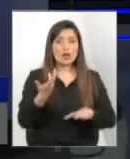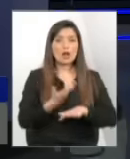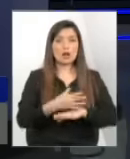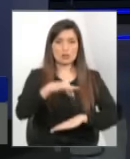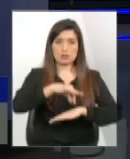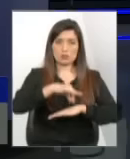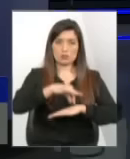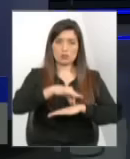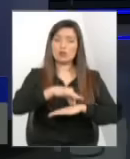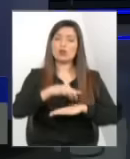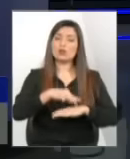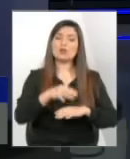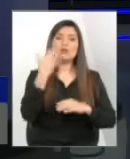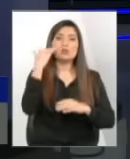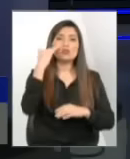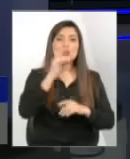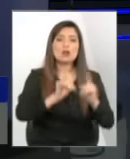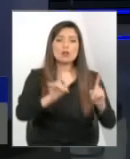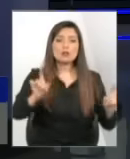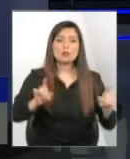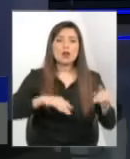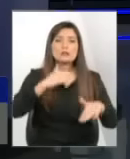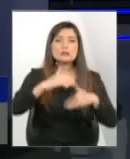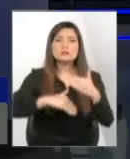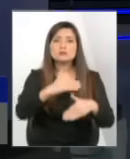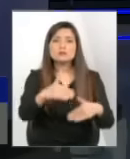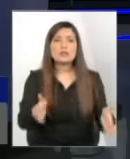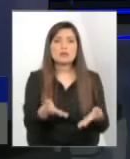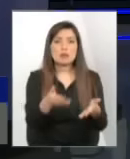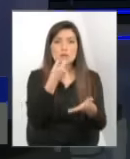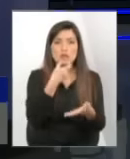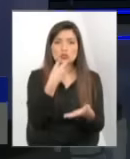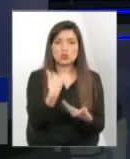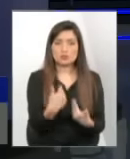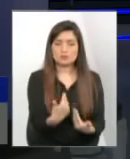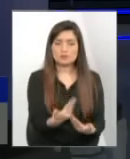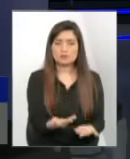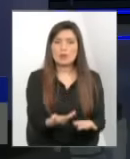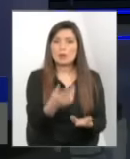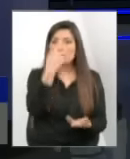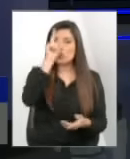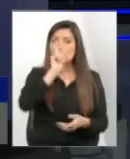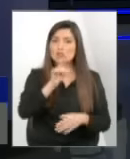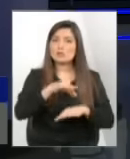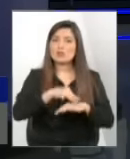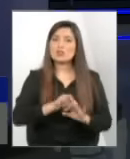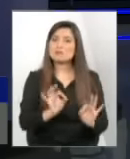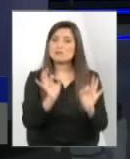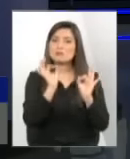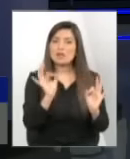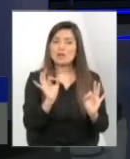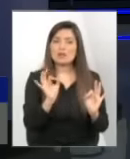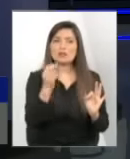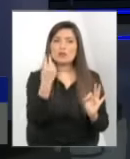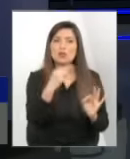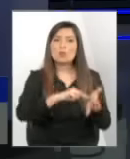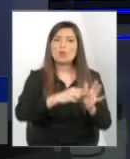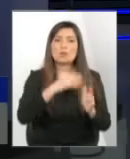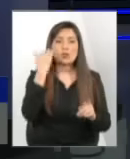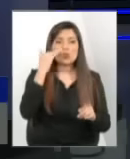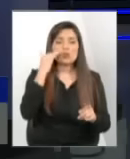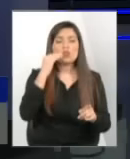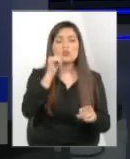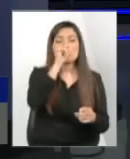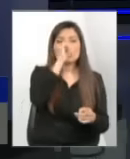tienen sus tratamientos pero como no son médicos especialistas en los problemas que los niños tienen problemas psiquiátricos problemas de drogas